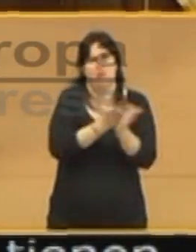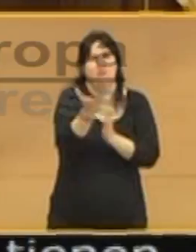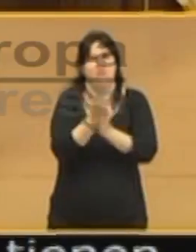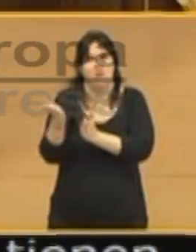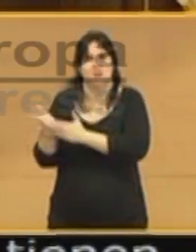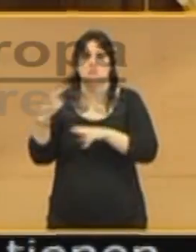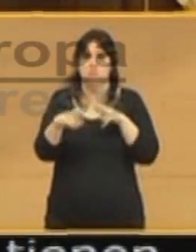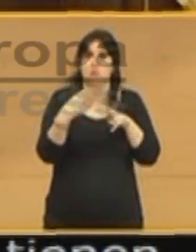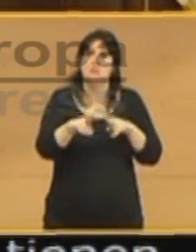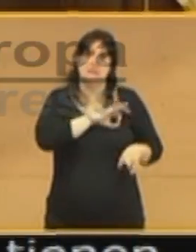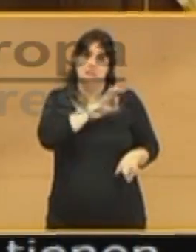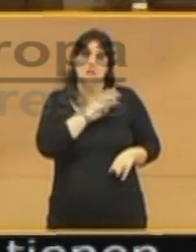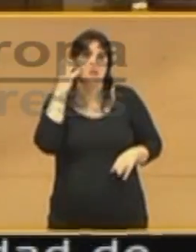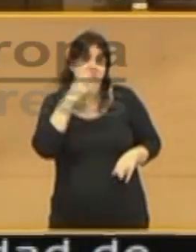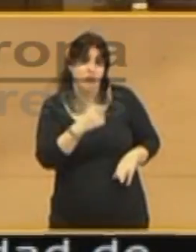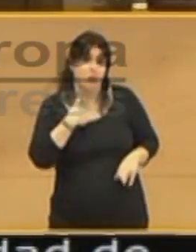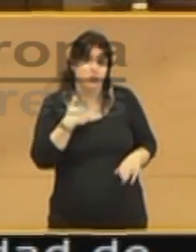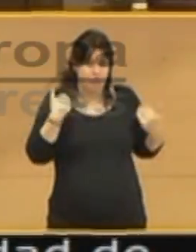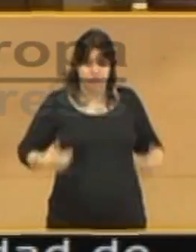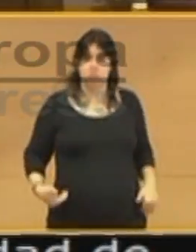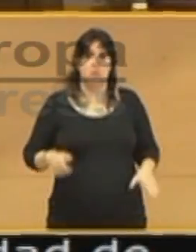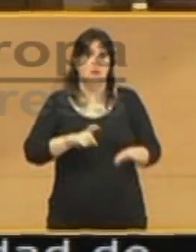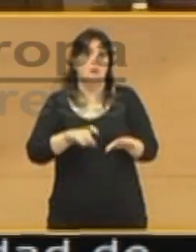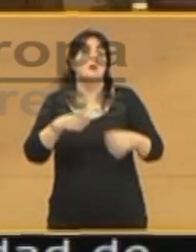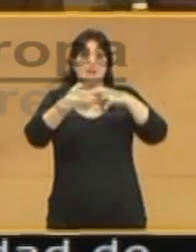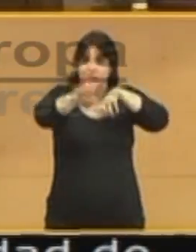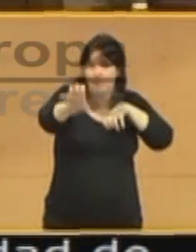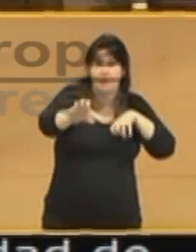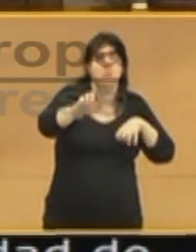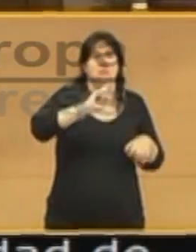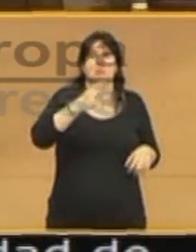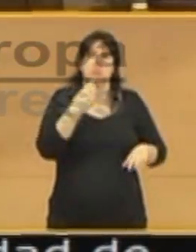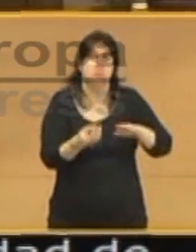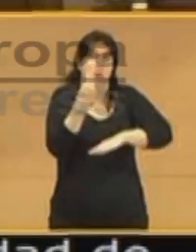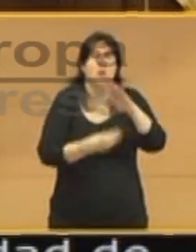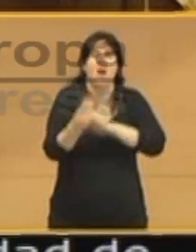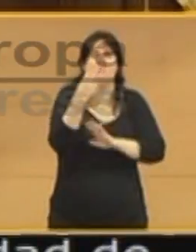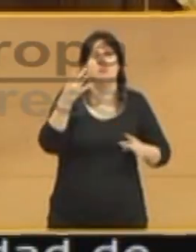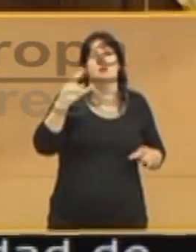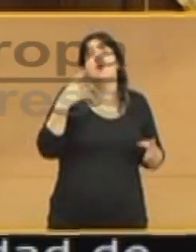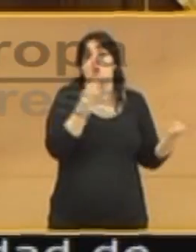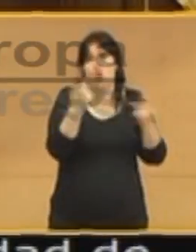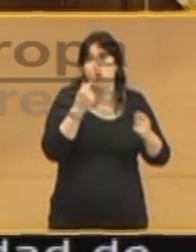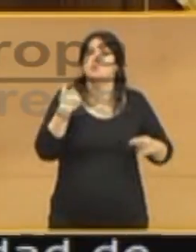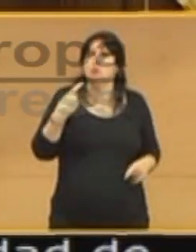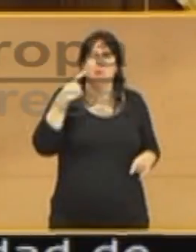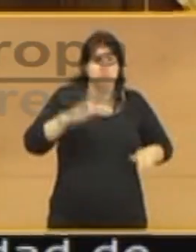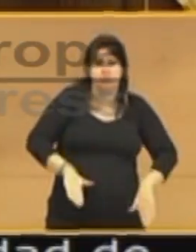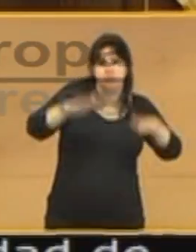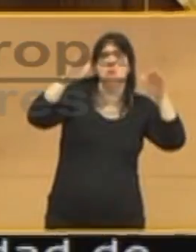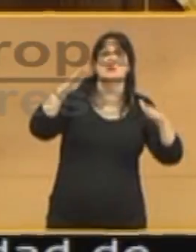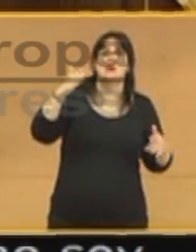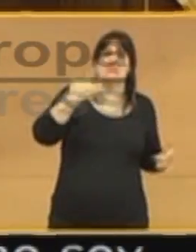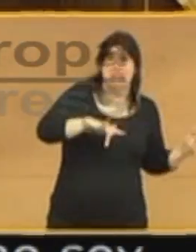Rajoy, yo no soy independentista, no soy nacionalista, nací en Logroño, me he criado en Sevilla y en Málaga. A mí no me confunden las banderas, creo que los